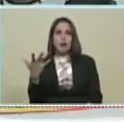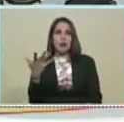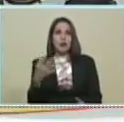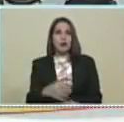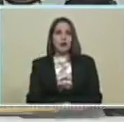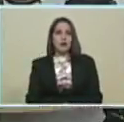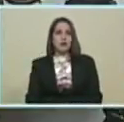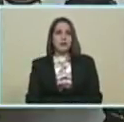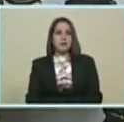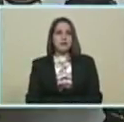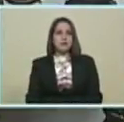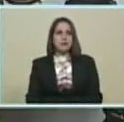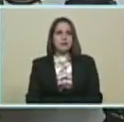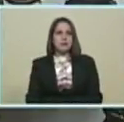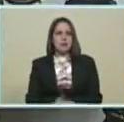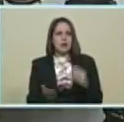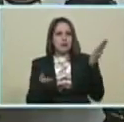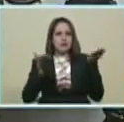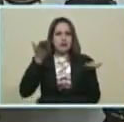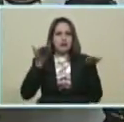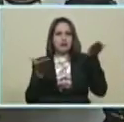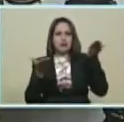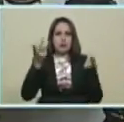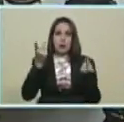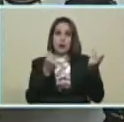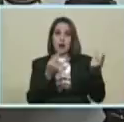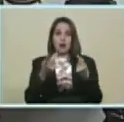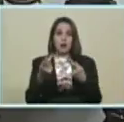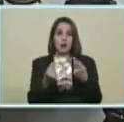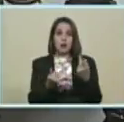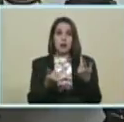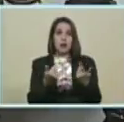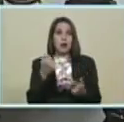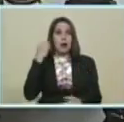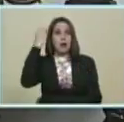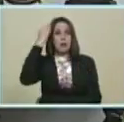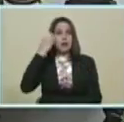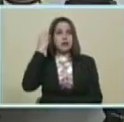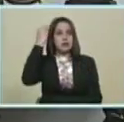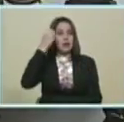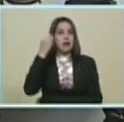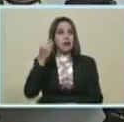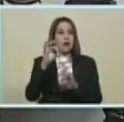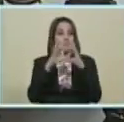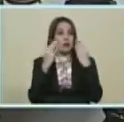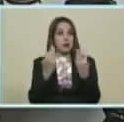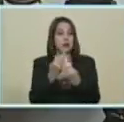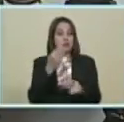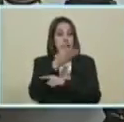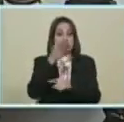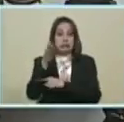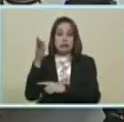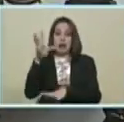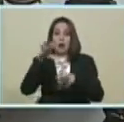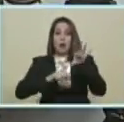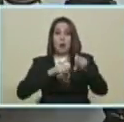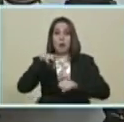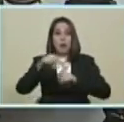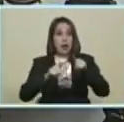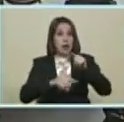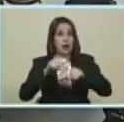Pensando Mientras Vamos Equilibrando La economía Pensando Bueno Que la familia Tiene que salir A comprar Lo suyo ¿Verdad?